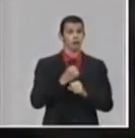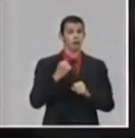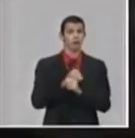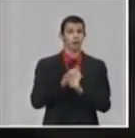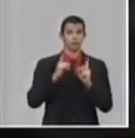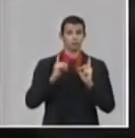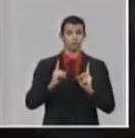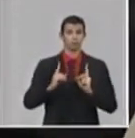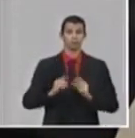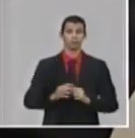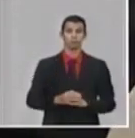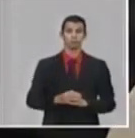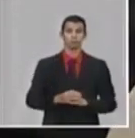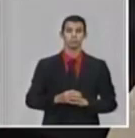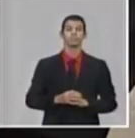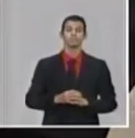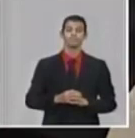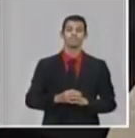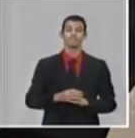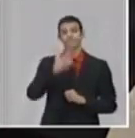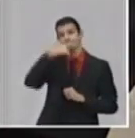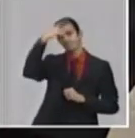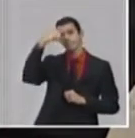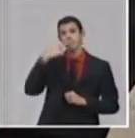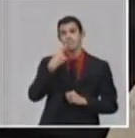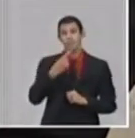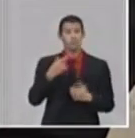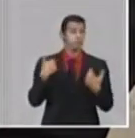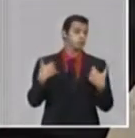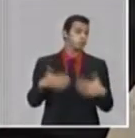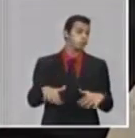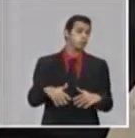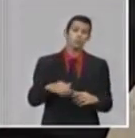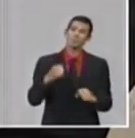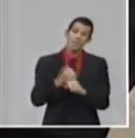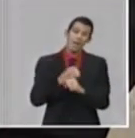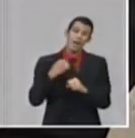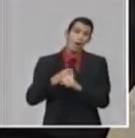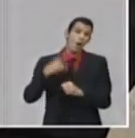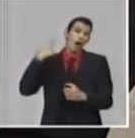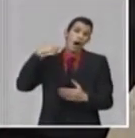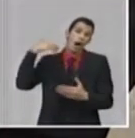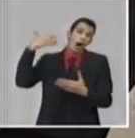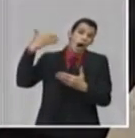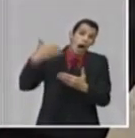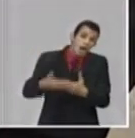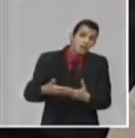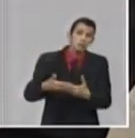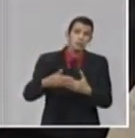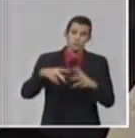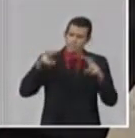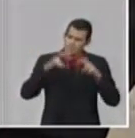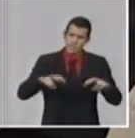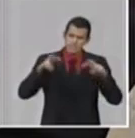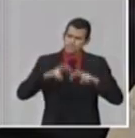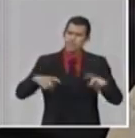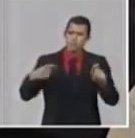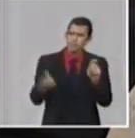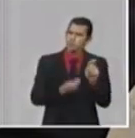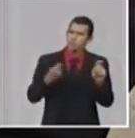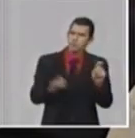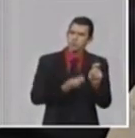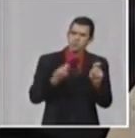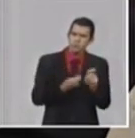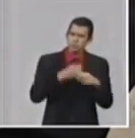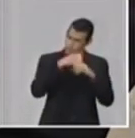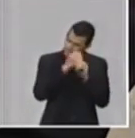Carmen es extraordinario saber que ese trabajo de tantos años, investigando ahí en los laboratorios,